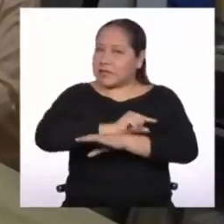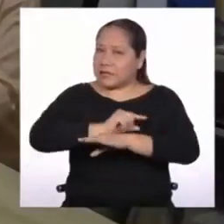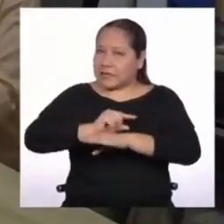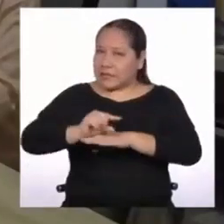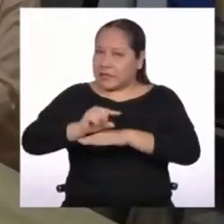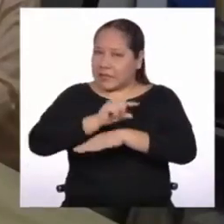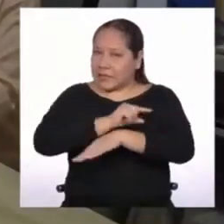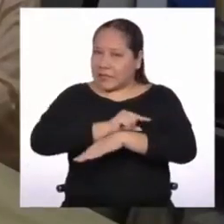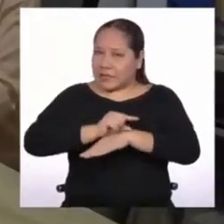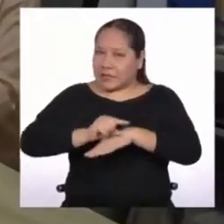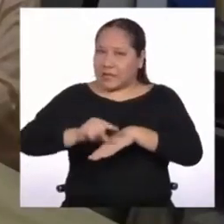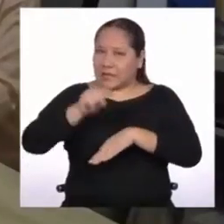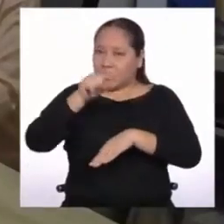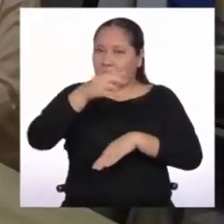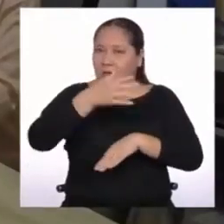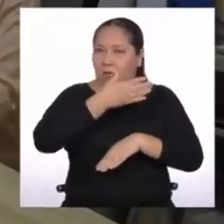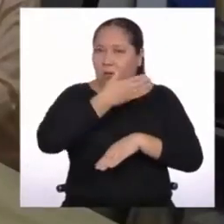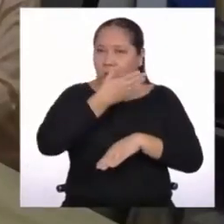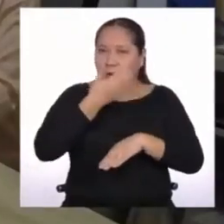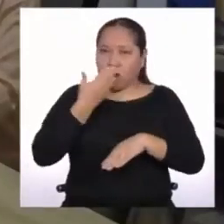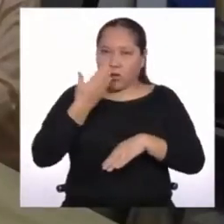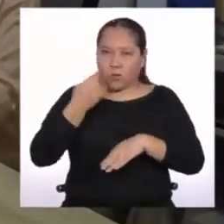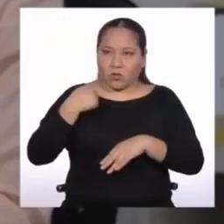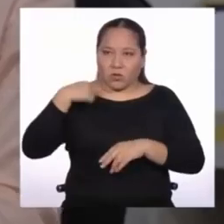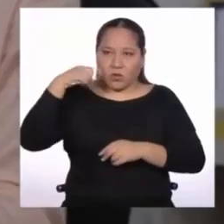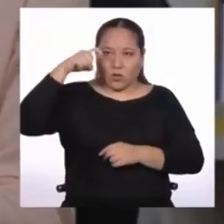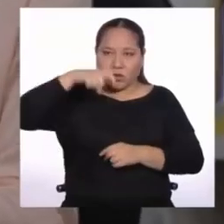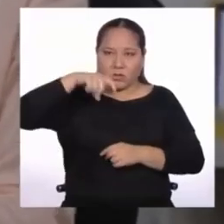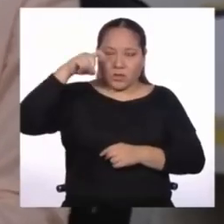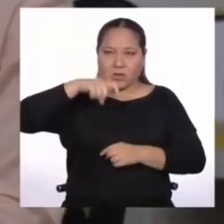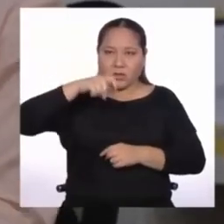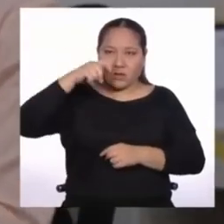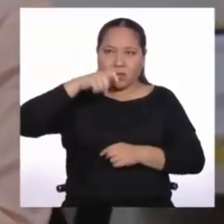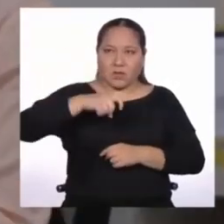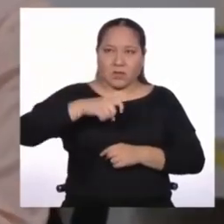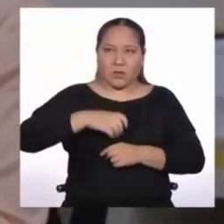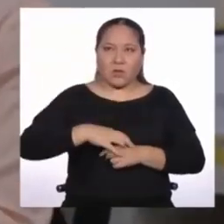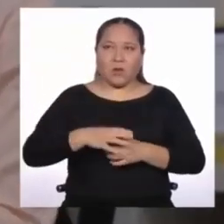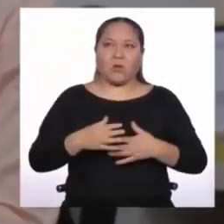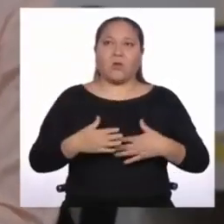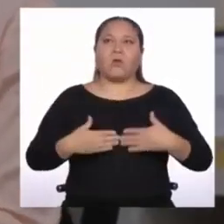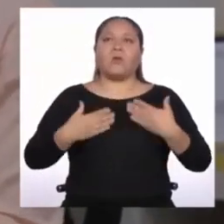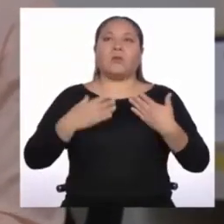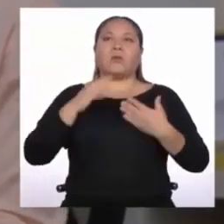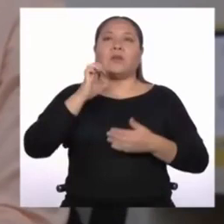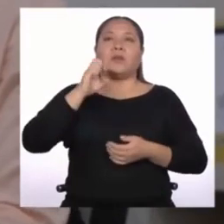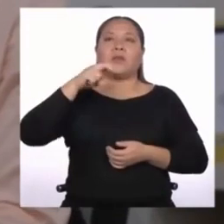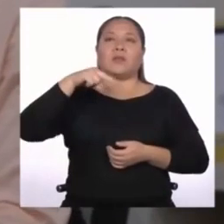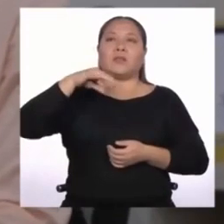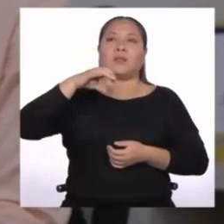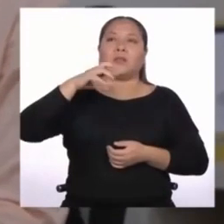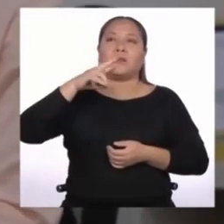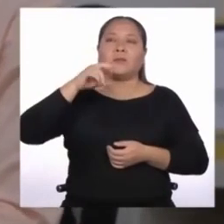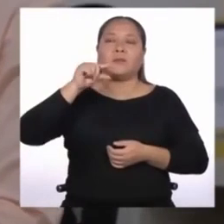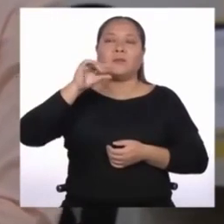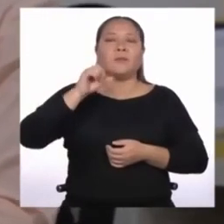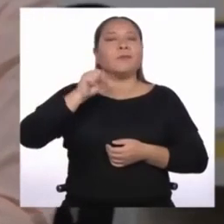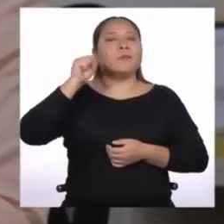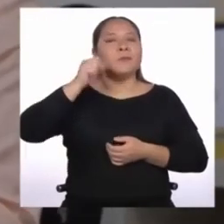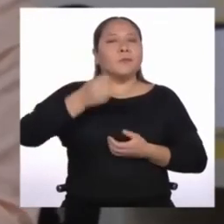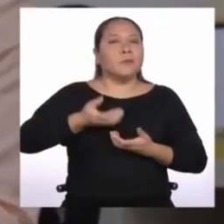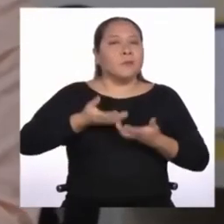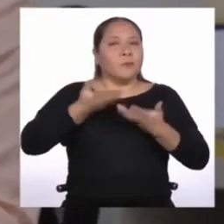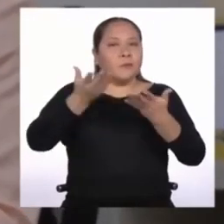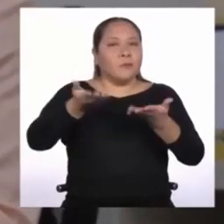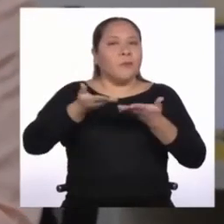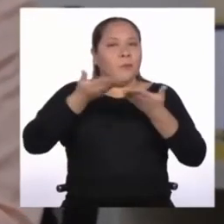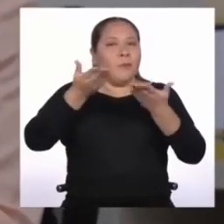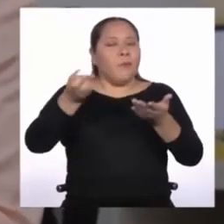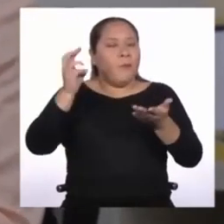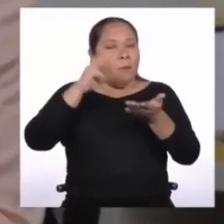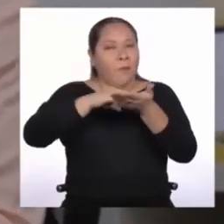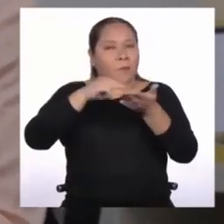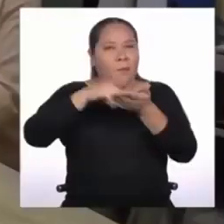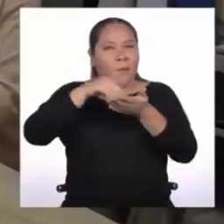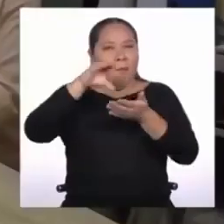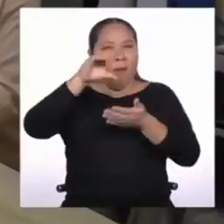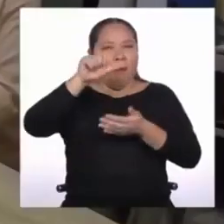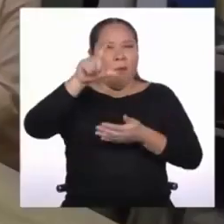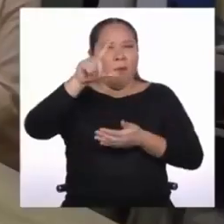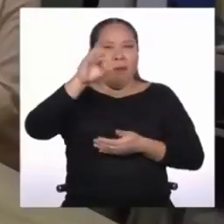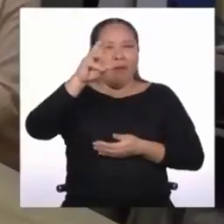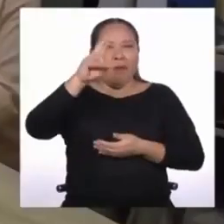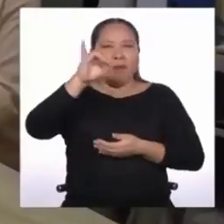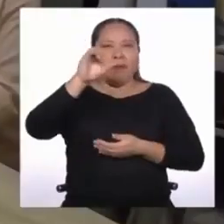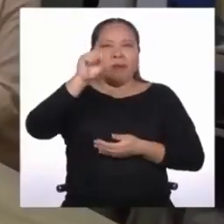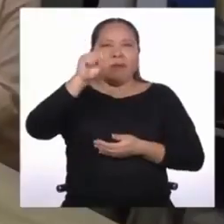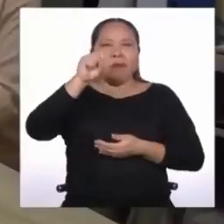la mejor opción si es que necesito energía? Si bien nos van a aportar más calorías por gramo, a comparación de los carbohidratos y las proteínas,